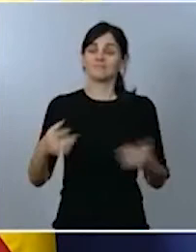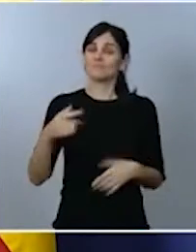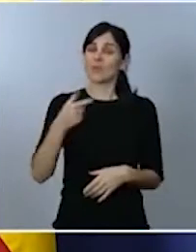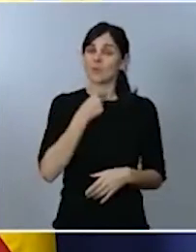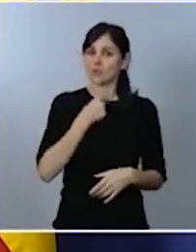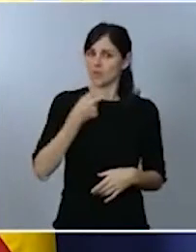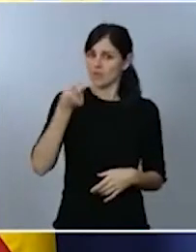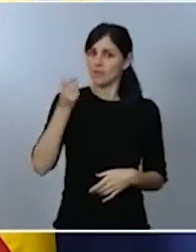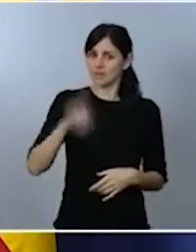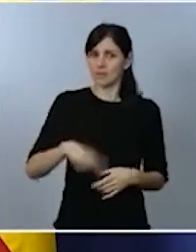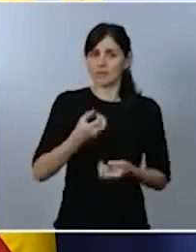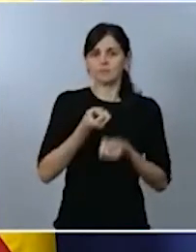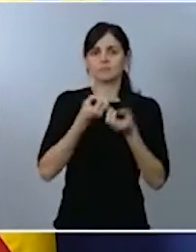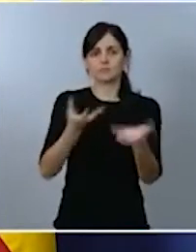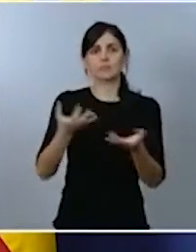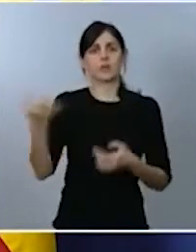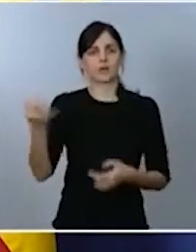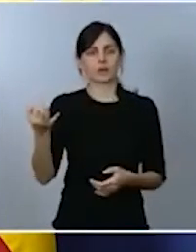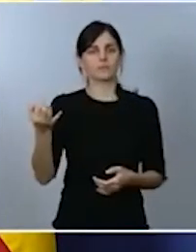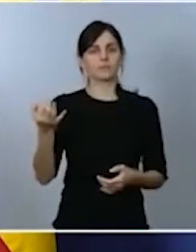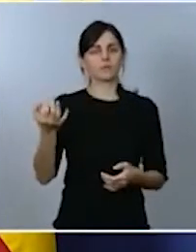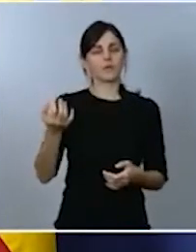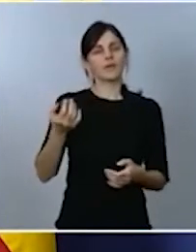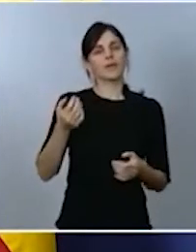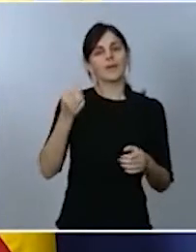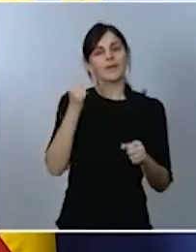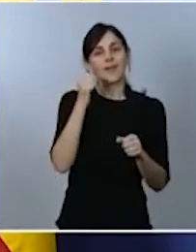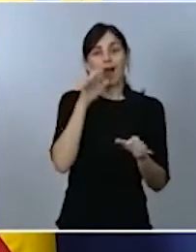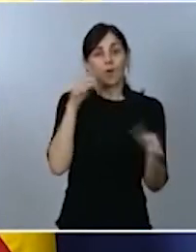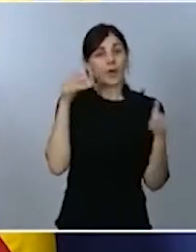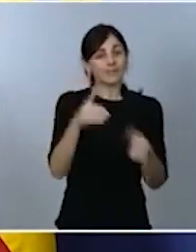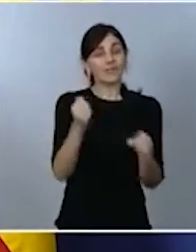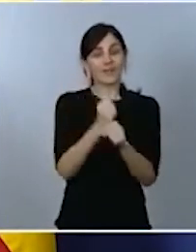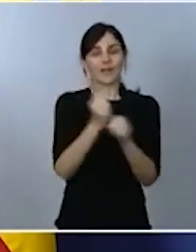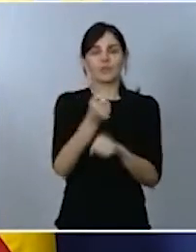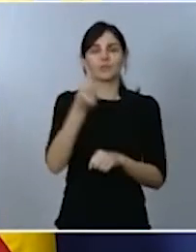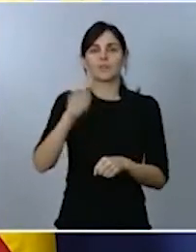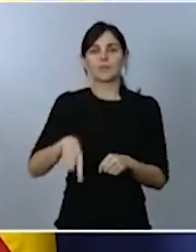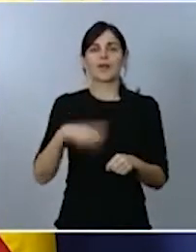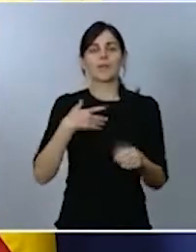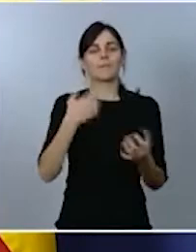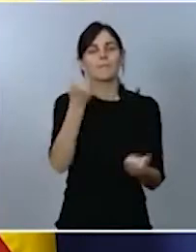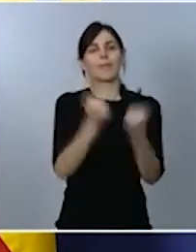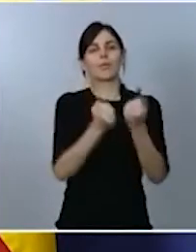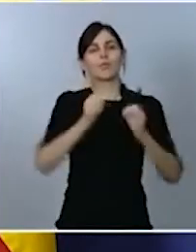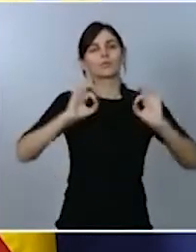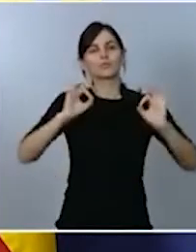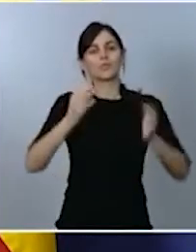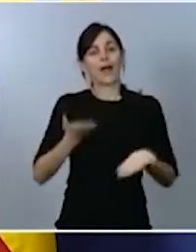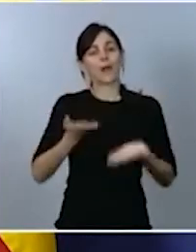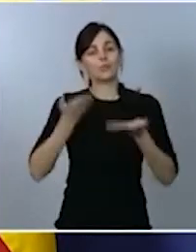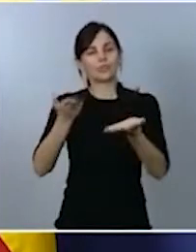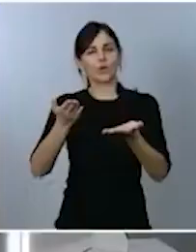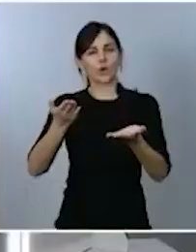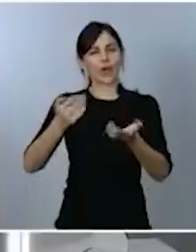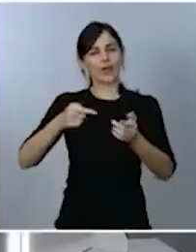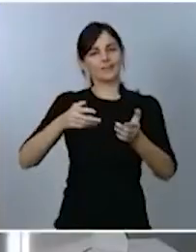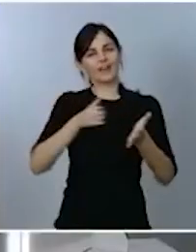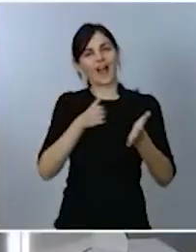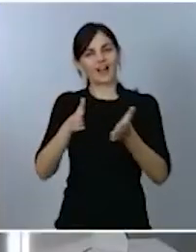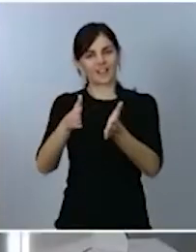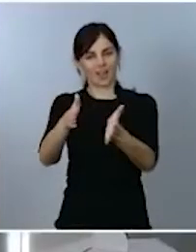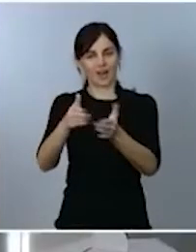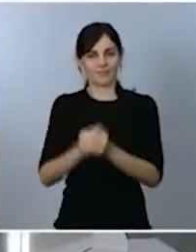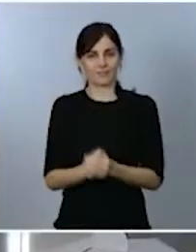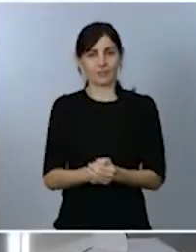va dirigido trabaja en el reglamento de vehículos en auxilio en carretera. Una prioridad, vuelvo a repetir, también de este ministerio.